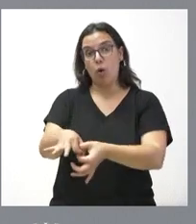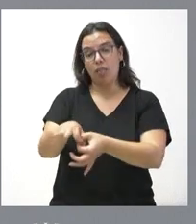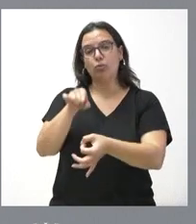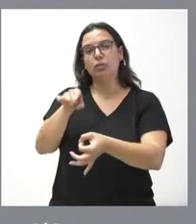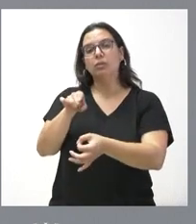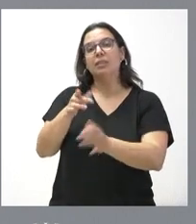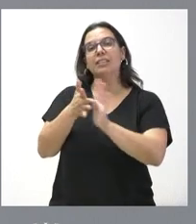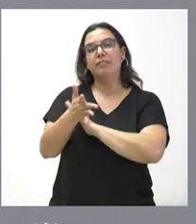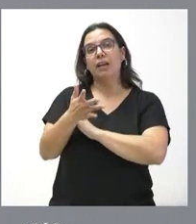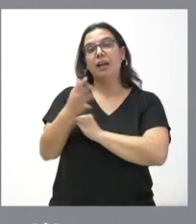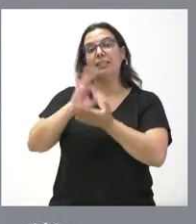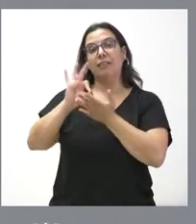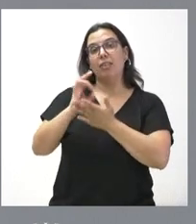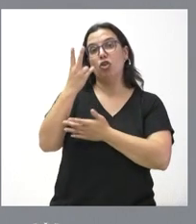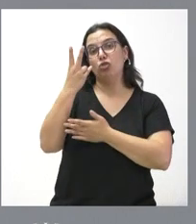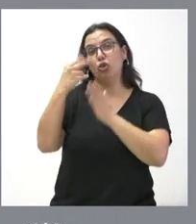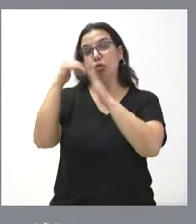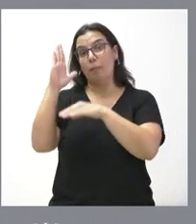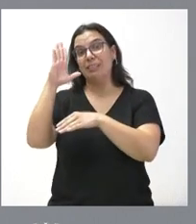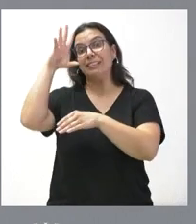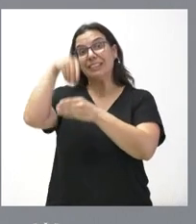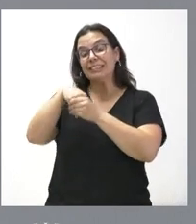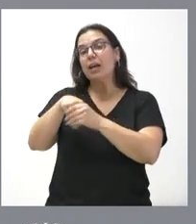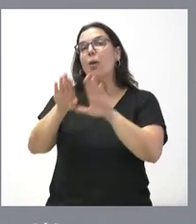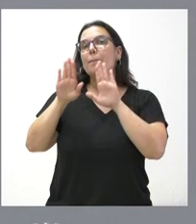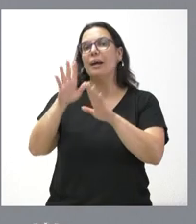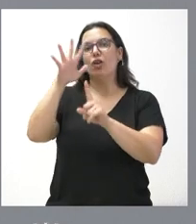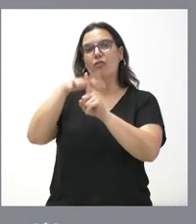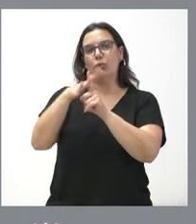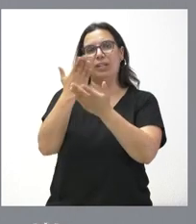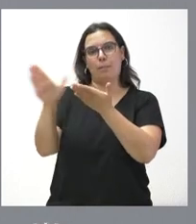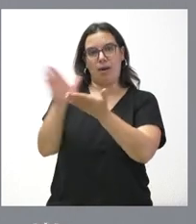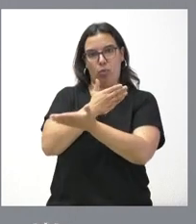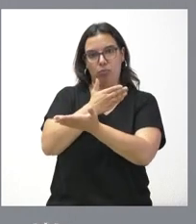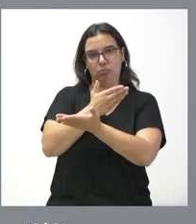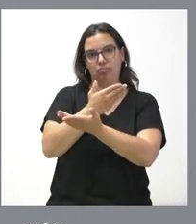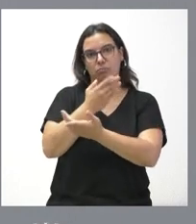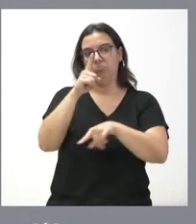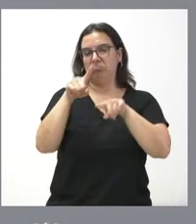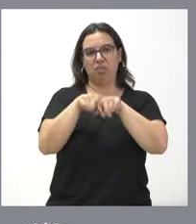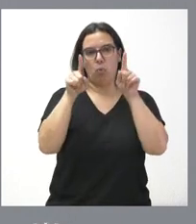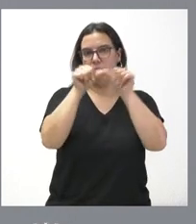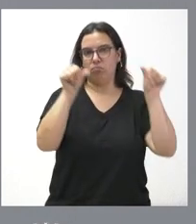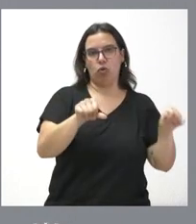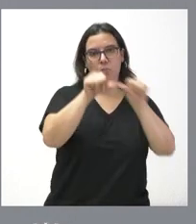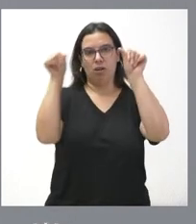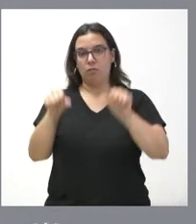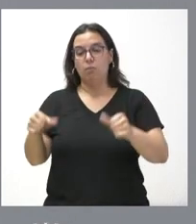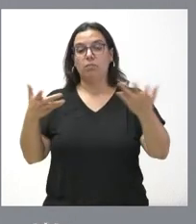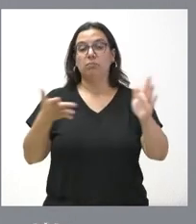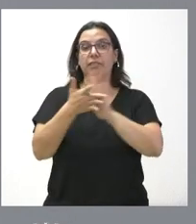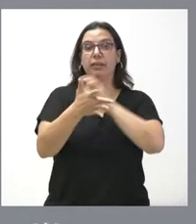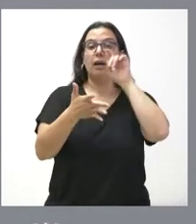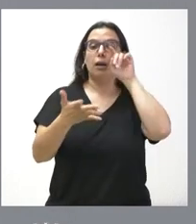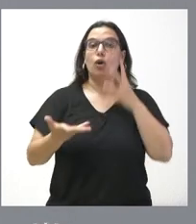paquete de dos o más servicios que se facturan de forma independiente. Se responde de esta forma a la prestación de los servicios